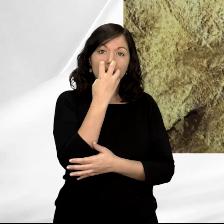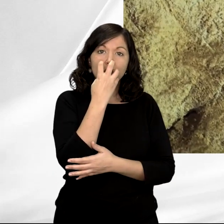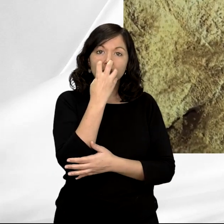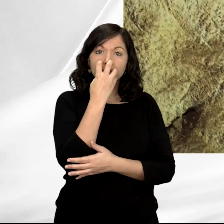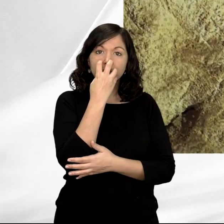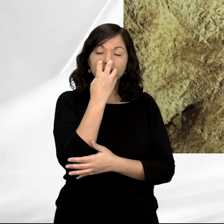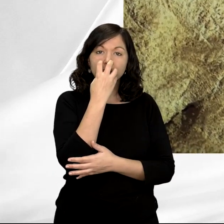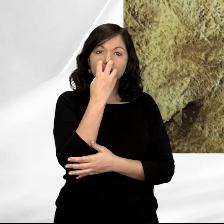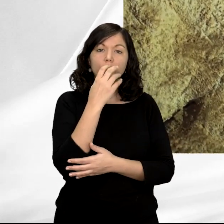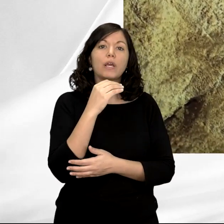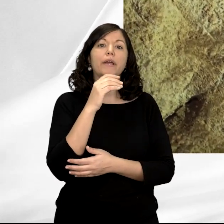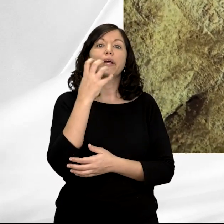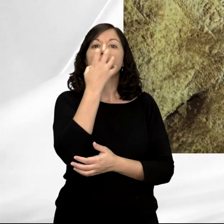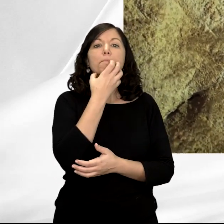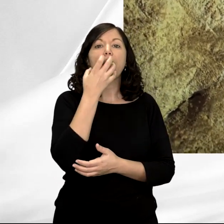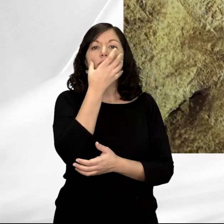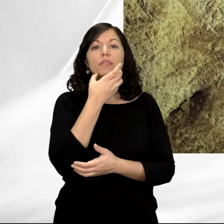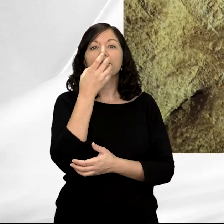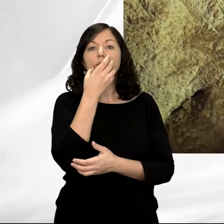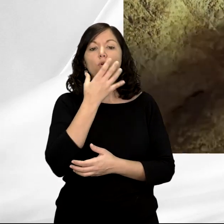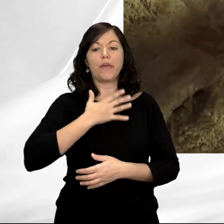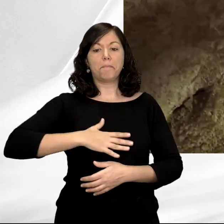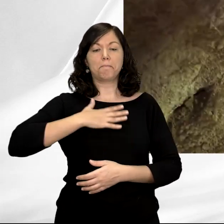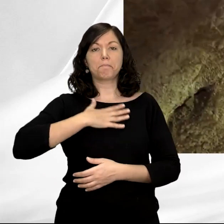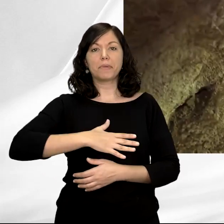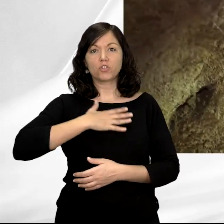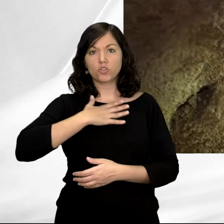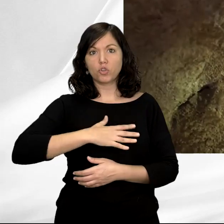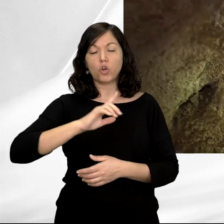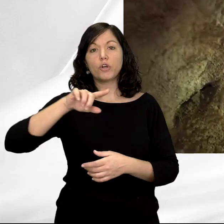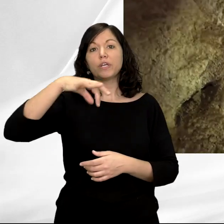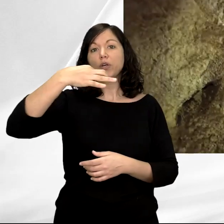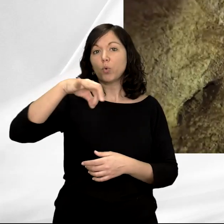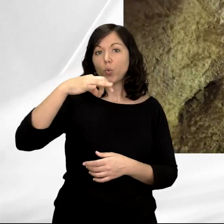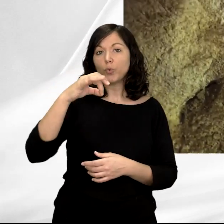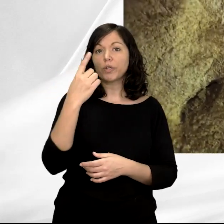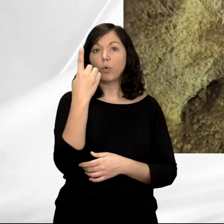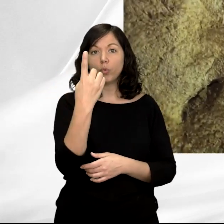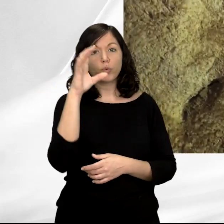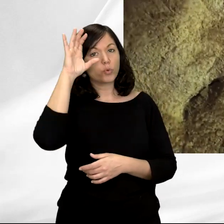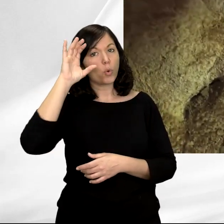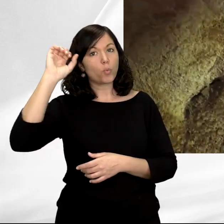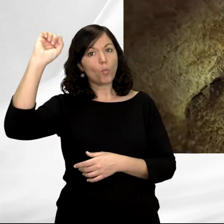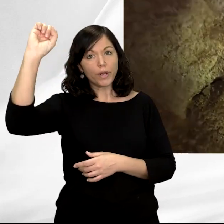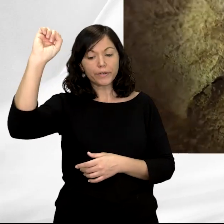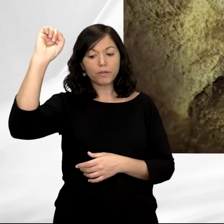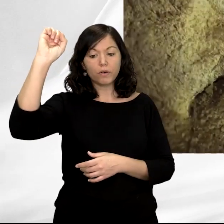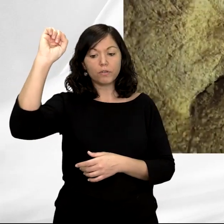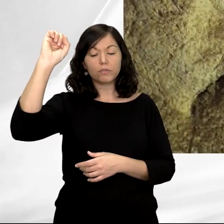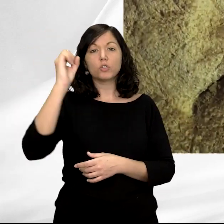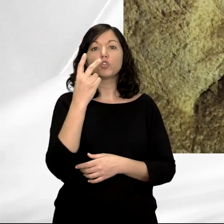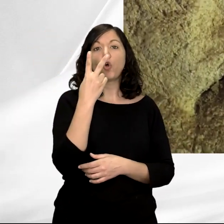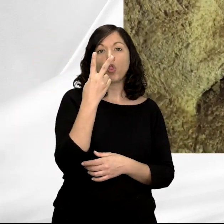marcando parte de la mandíbula y el arranque del pecho y luego un único cuerno que se va hacia adelante, son dos trazos